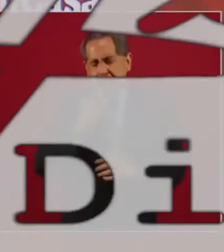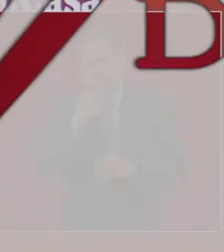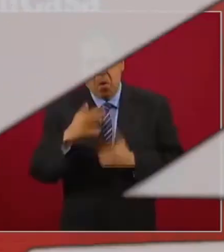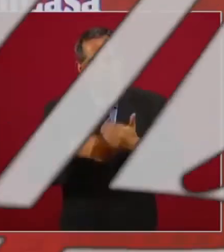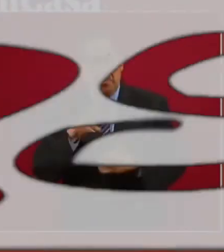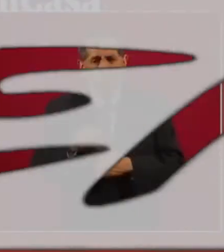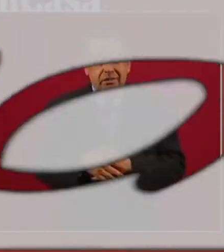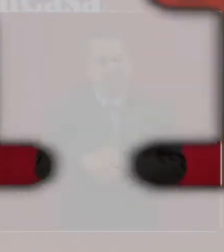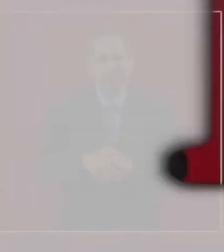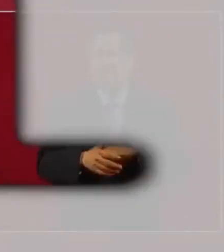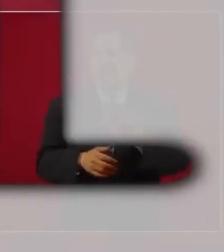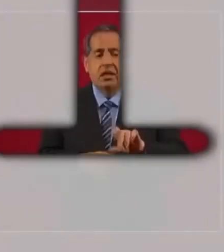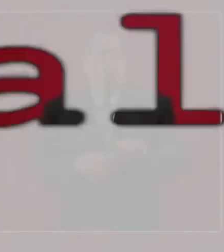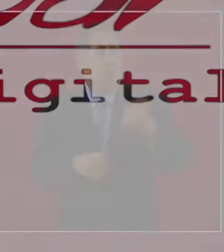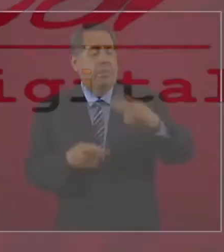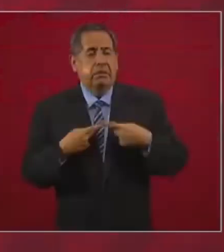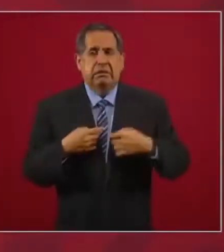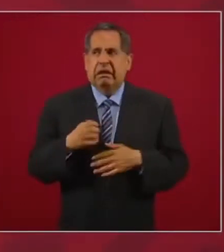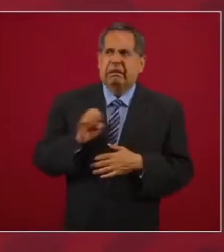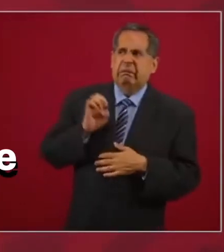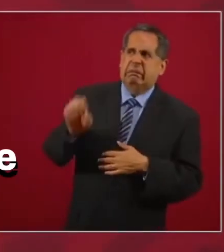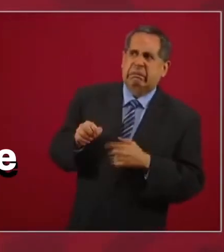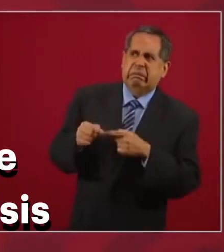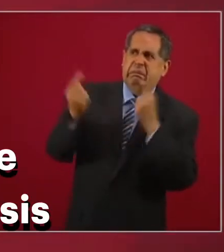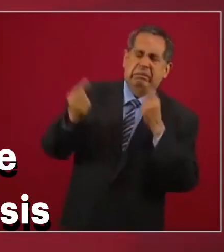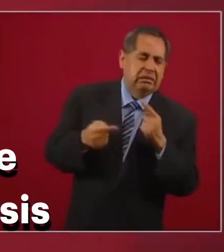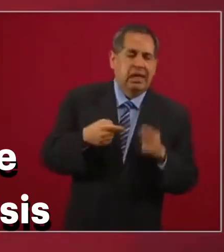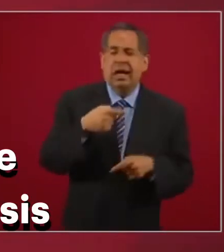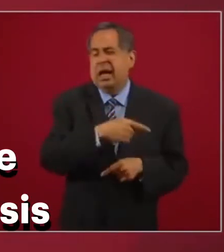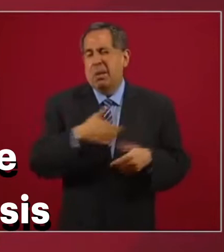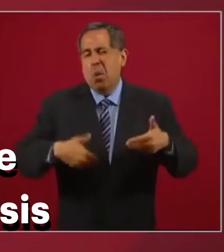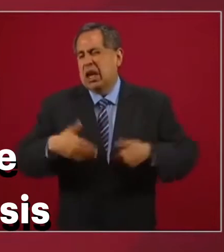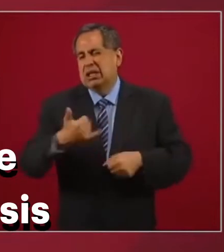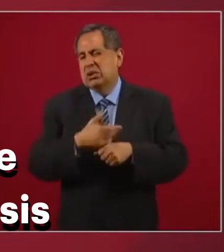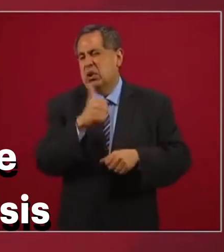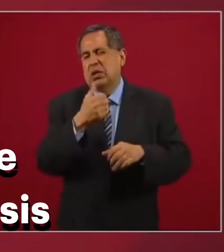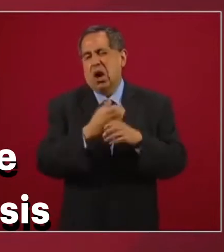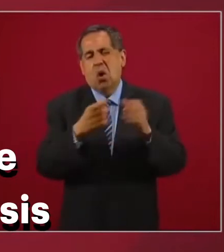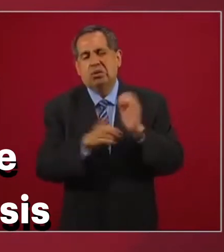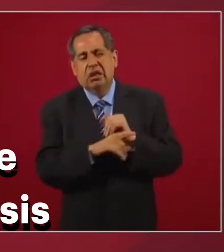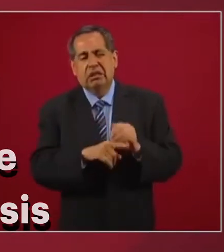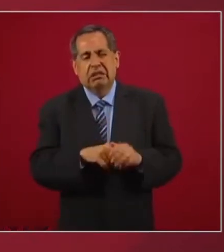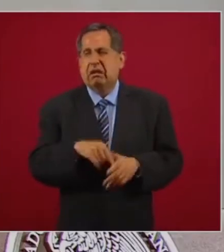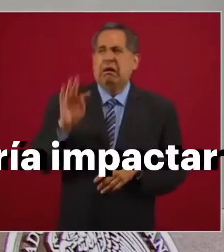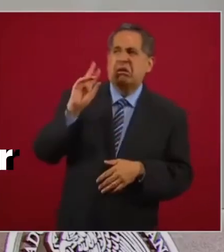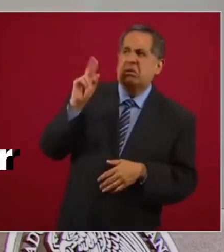Nuestros adversarios están muy molestos por otras cosas, entonces no nos aceptan nada.